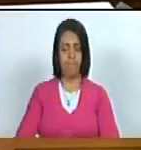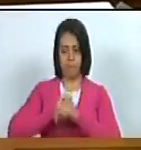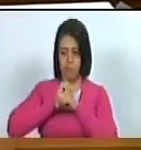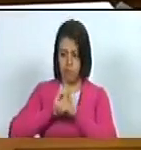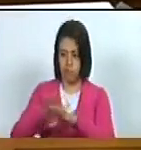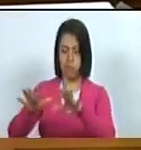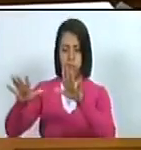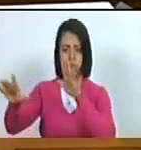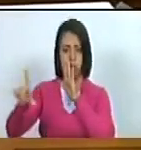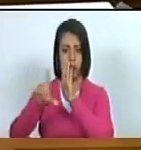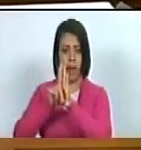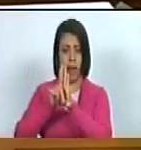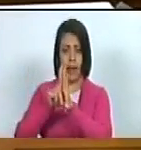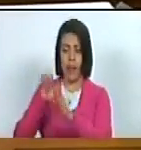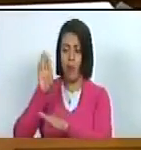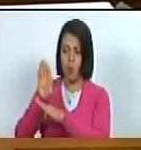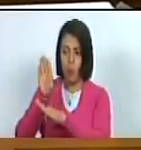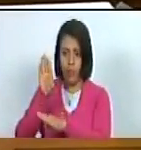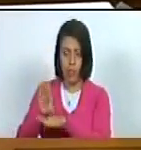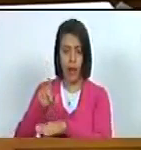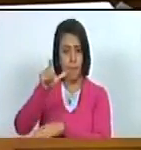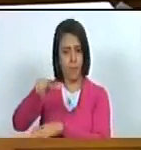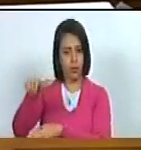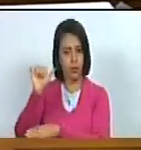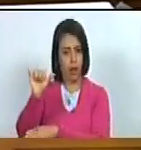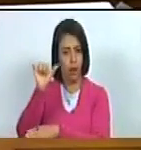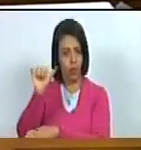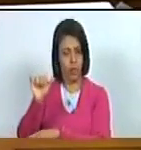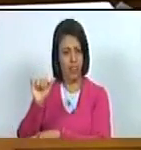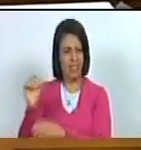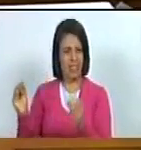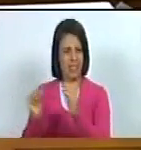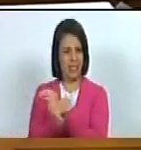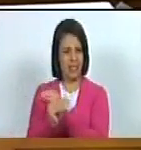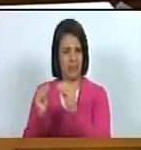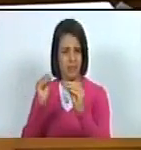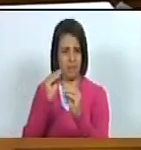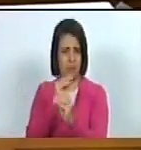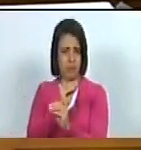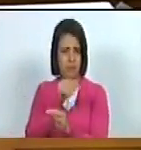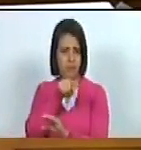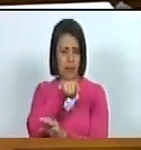en la defensa de las personas con trastorno del espectro autista y él hace exactamente lo contrario